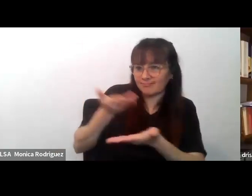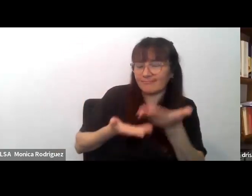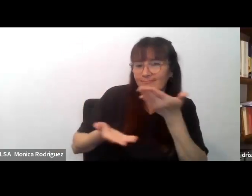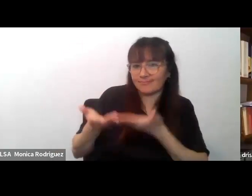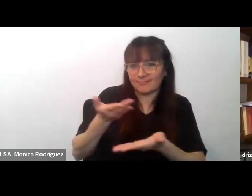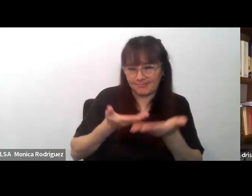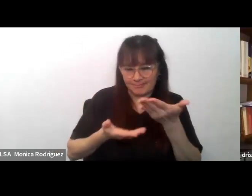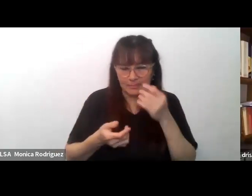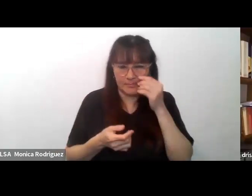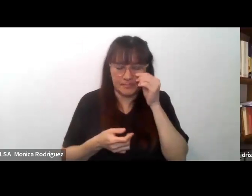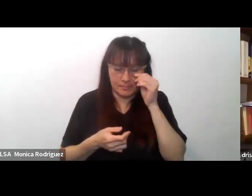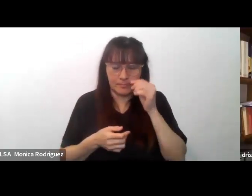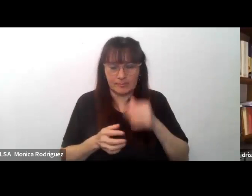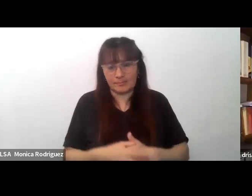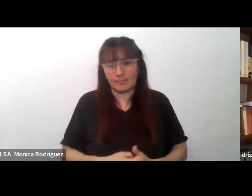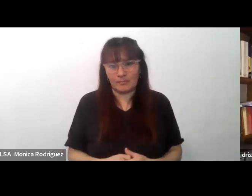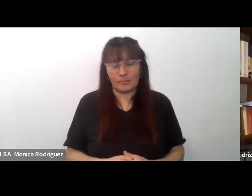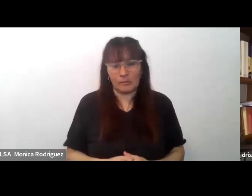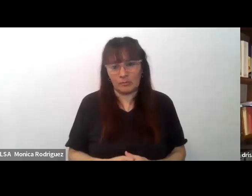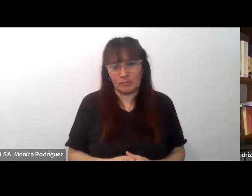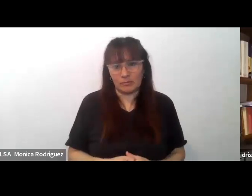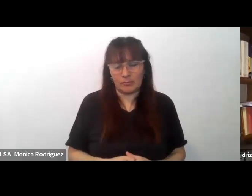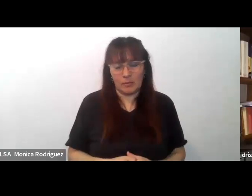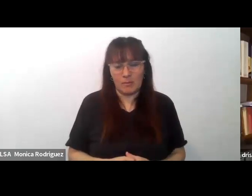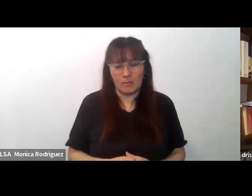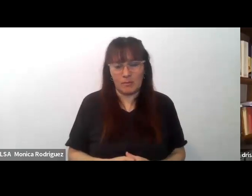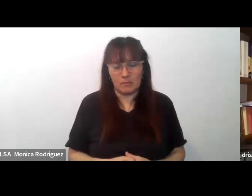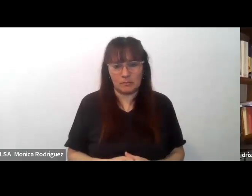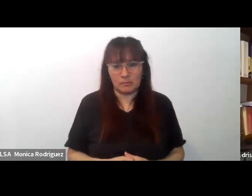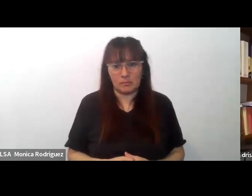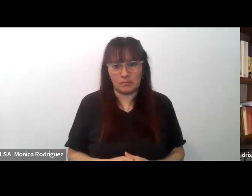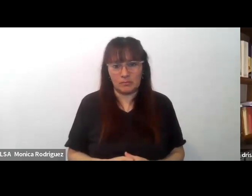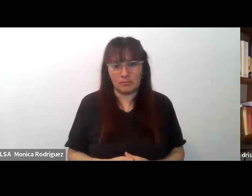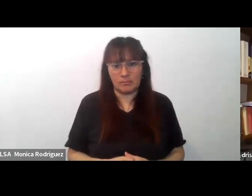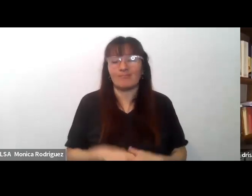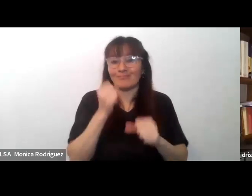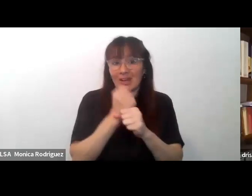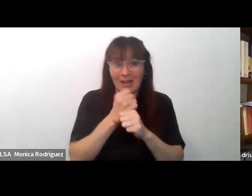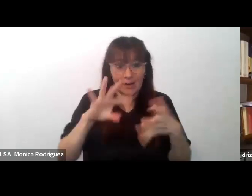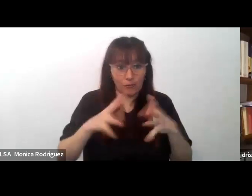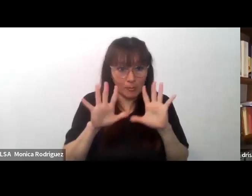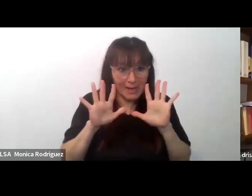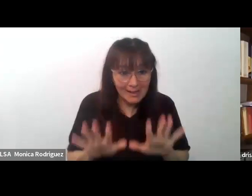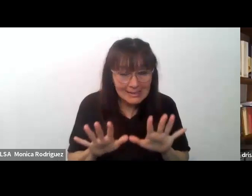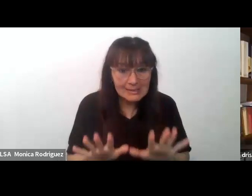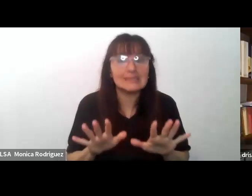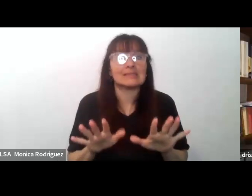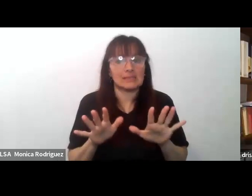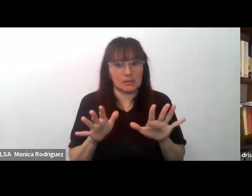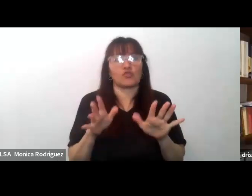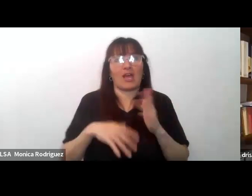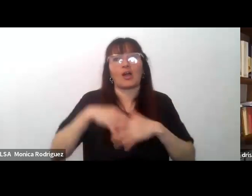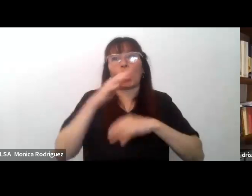aplicador a quien le vamos a pedir que haga tal o cual cosa trabajar de este modo es decir co